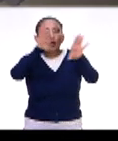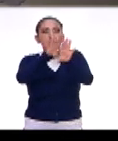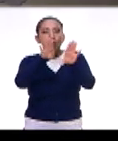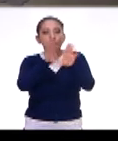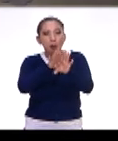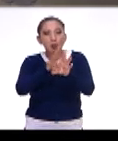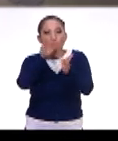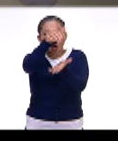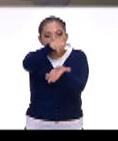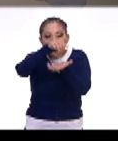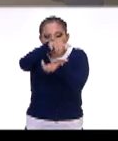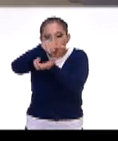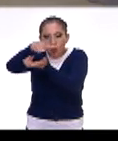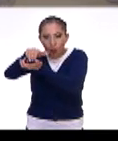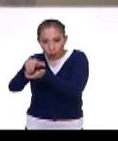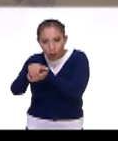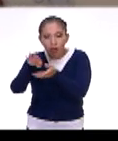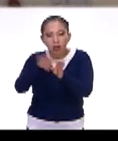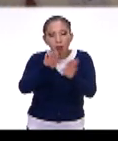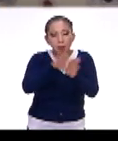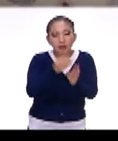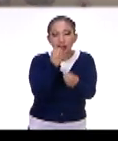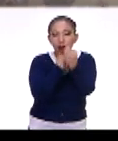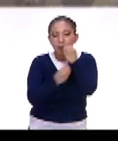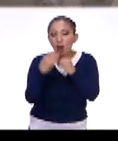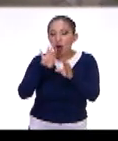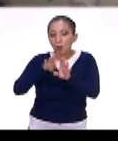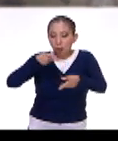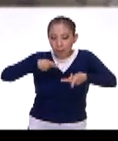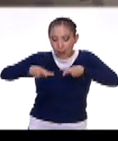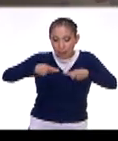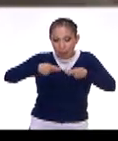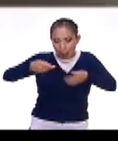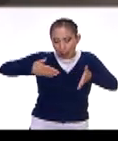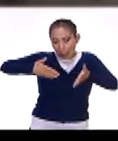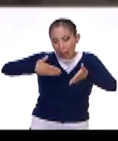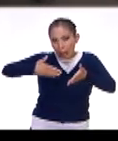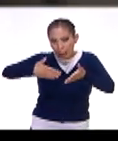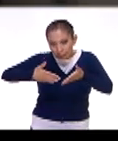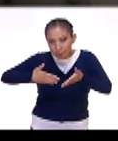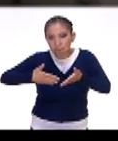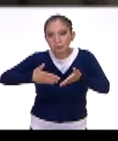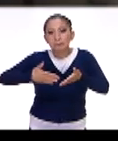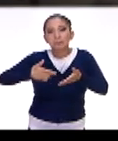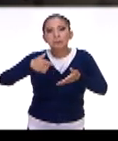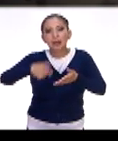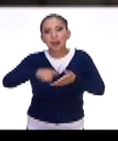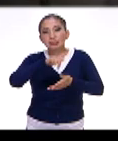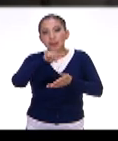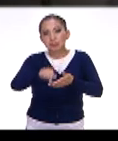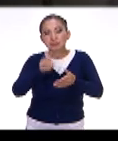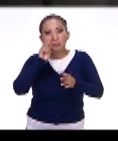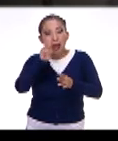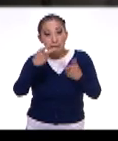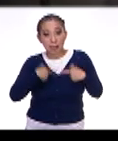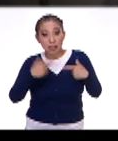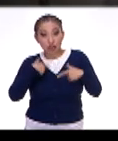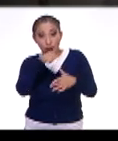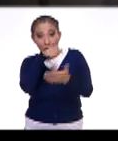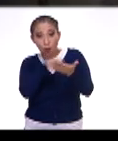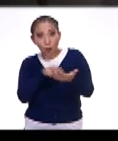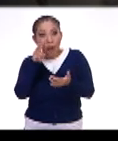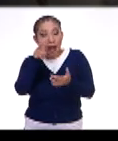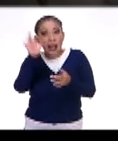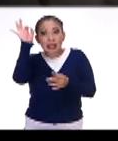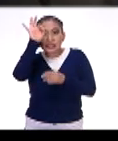se recolectan, cómo se consumen, cómo se preparan. Y ves la gente, los lugares